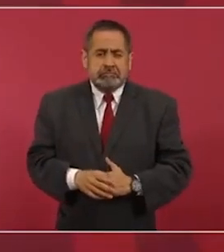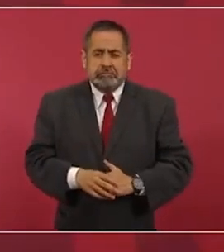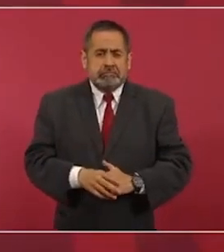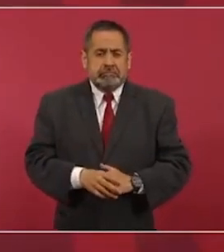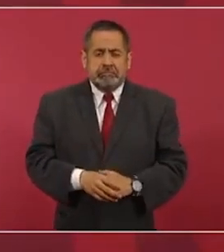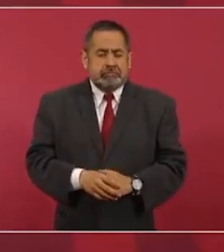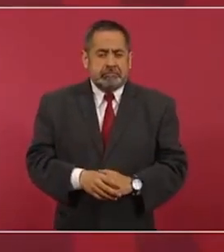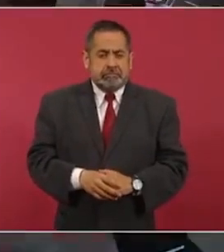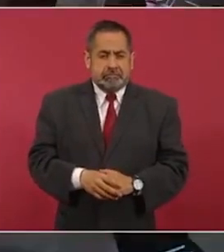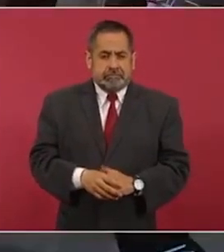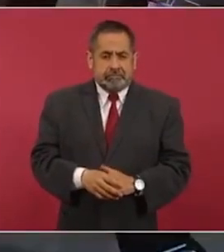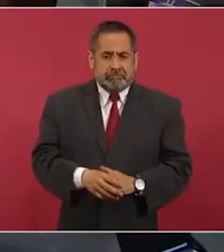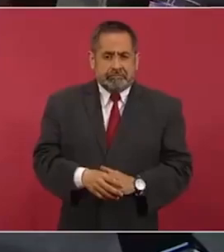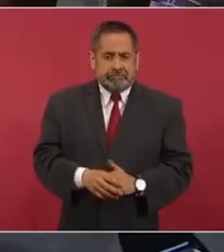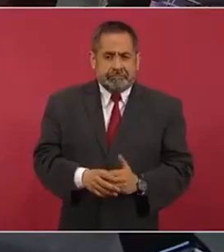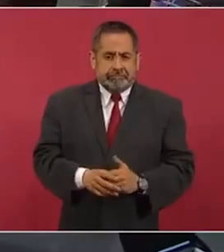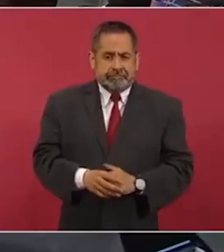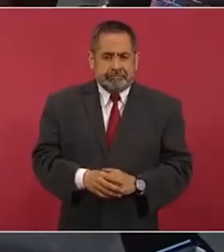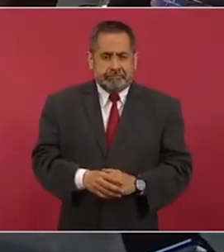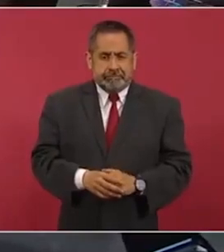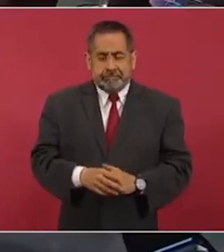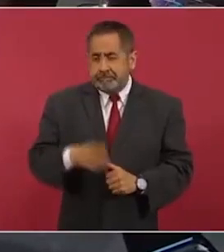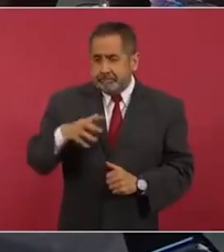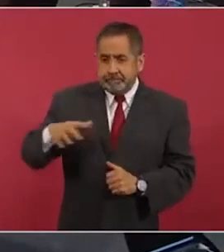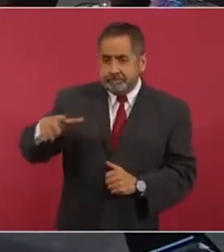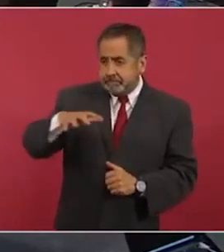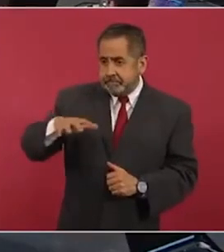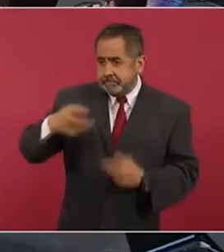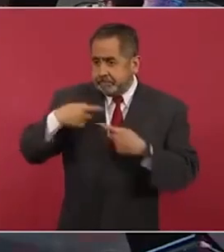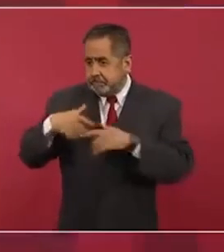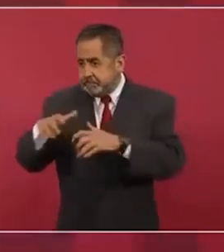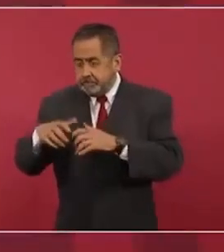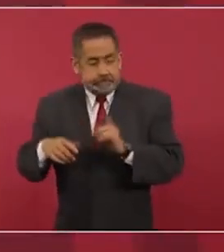le tienen respeto al pueblo